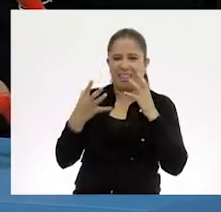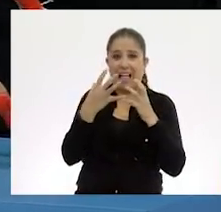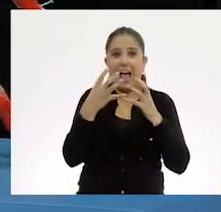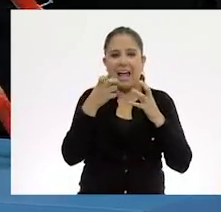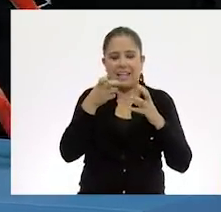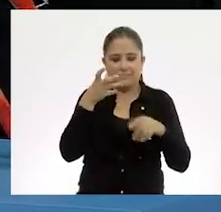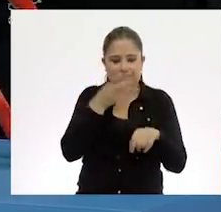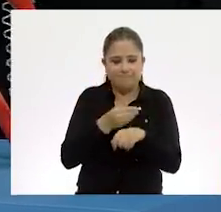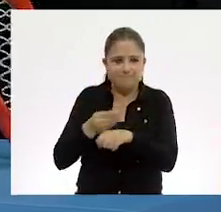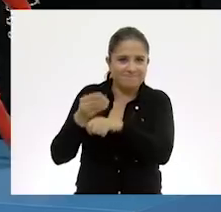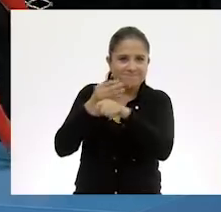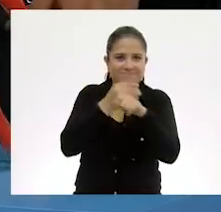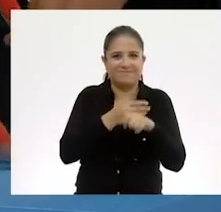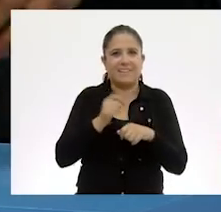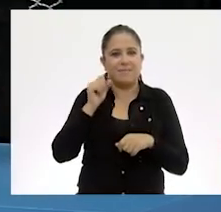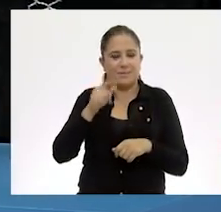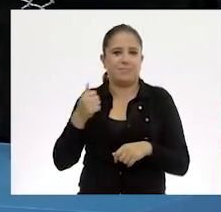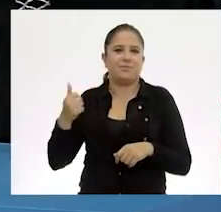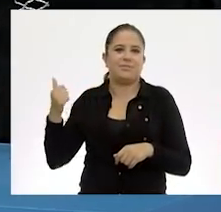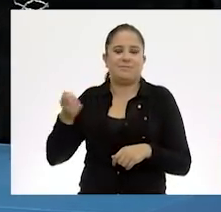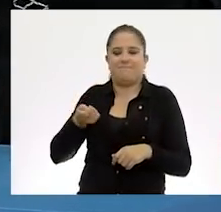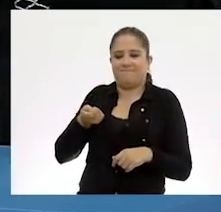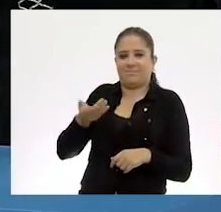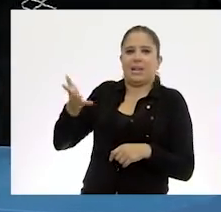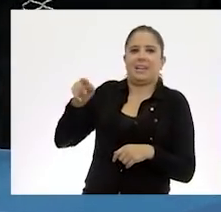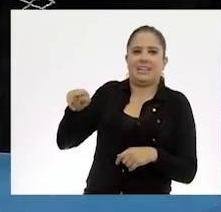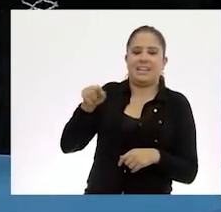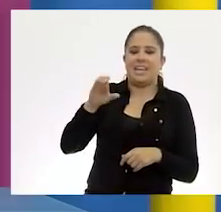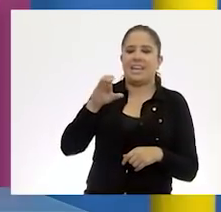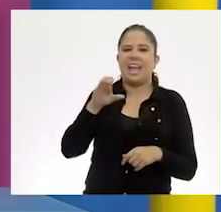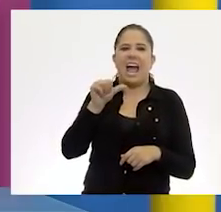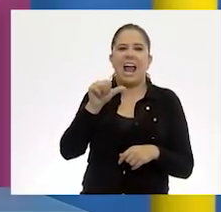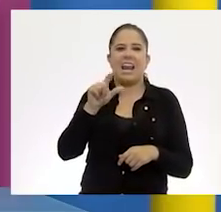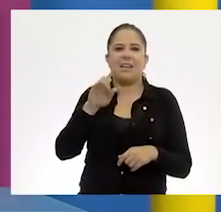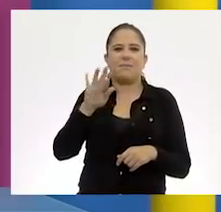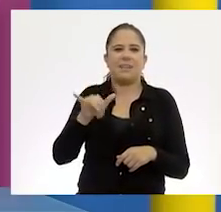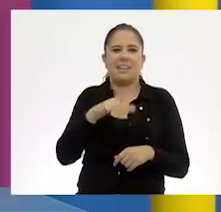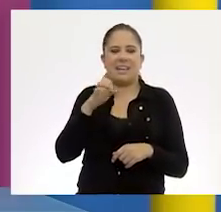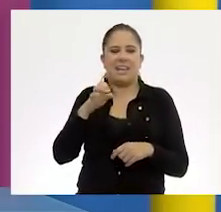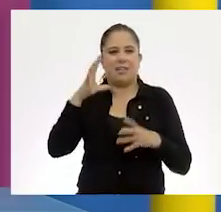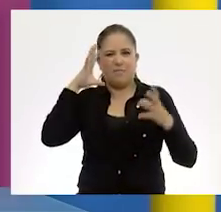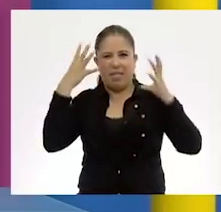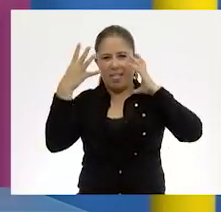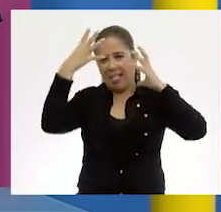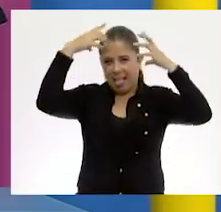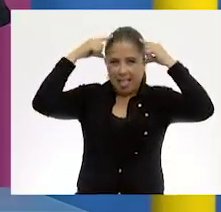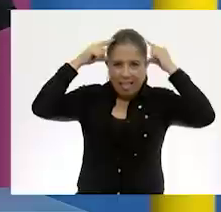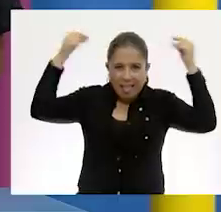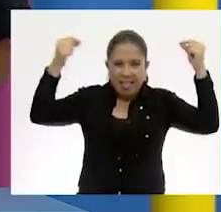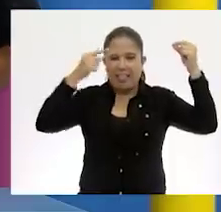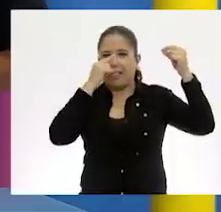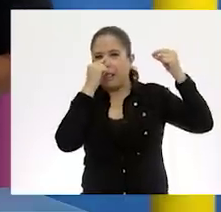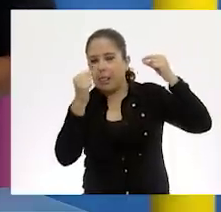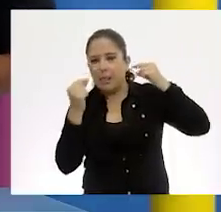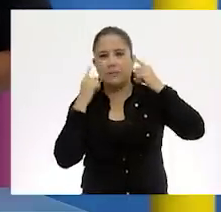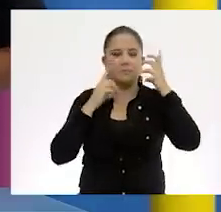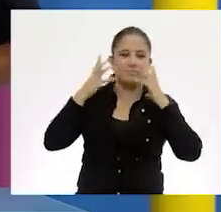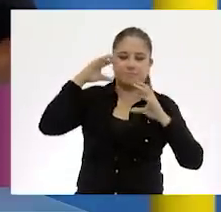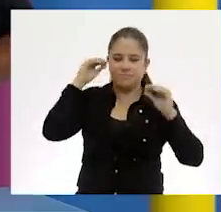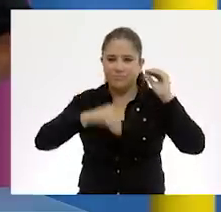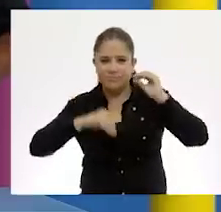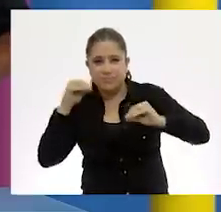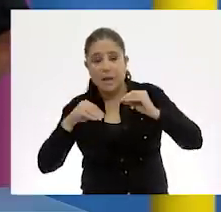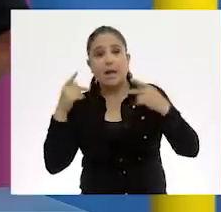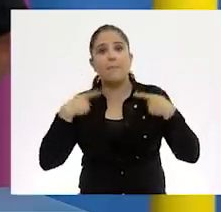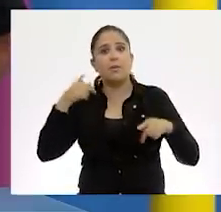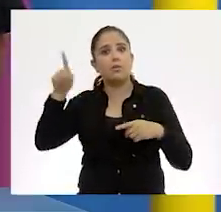oficio de la cartonería empezó a hacer estas criaturas. Entonces poco a poco se fueron popularizando y la gente las empezó a adquirir,